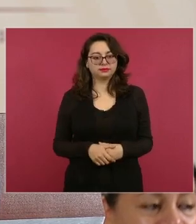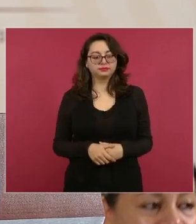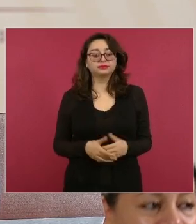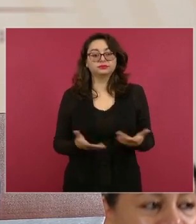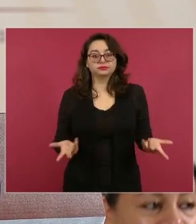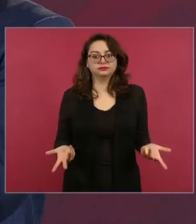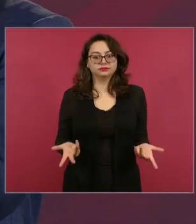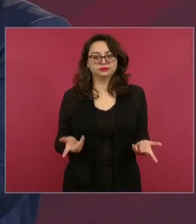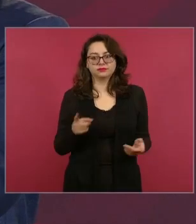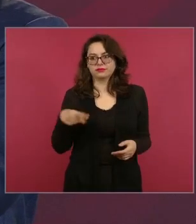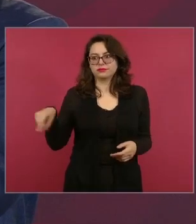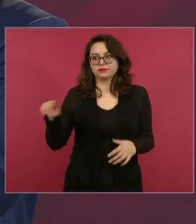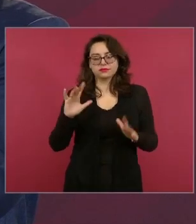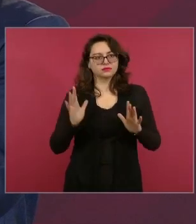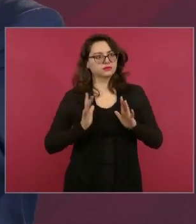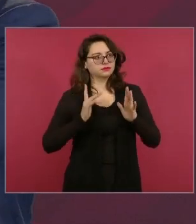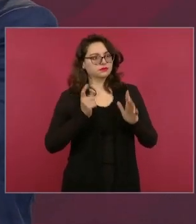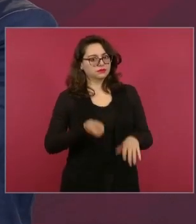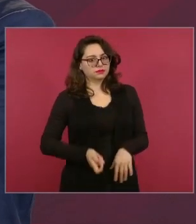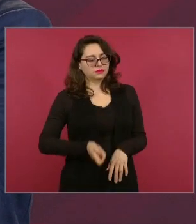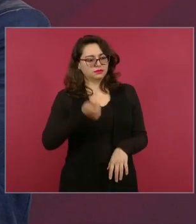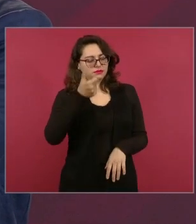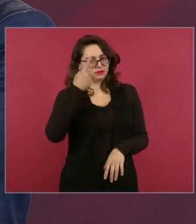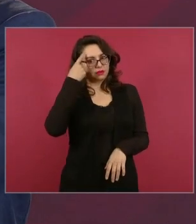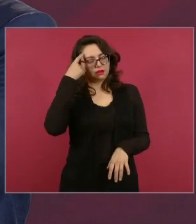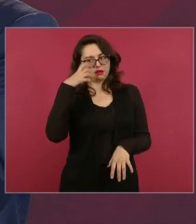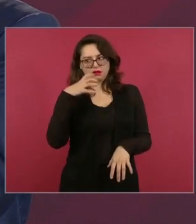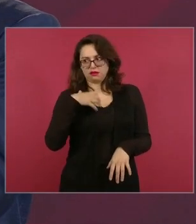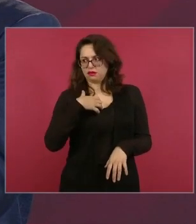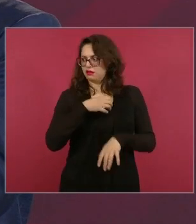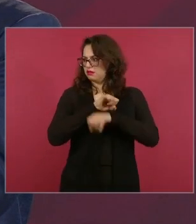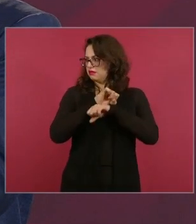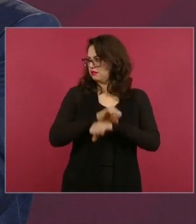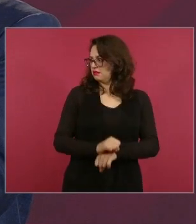eso no existía, el concepto de esclavitud.